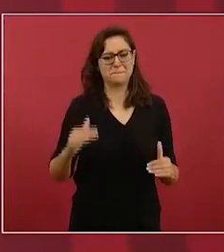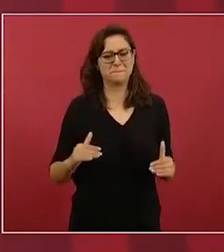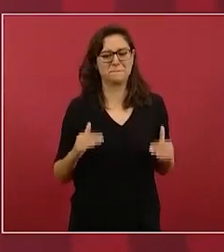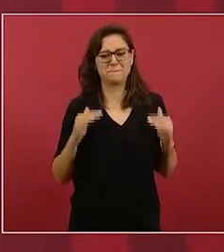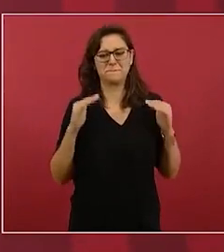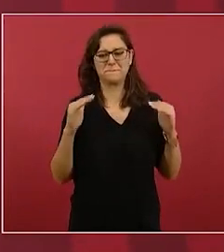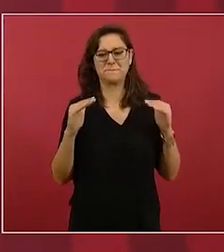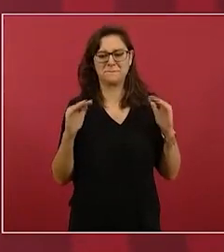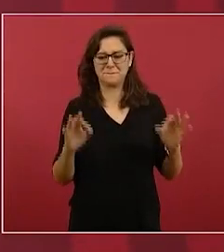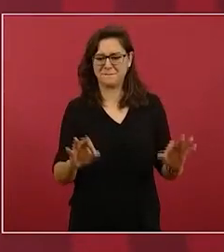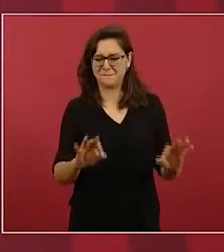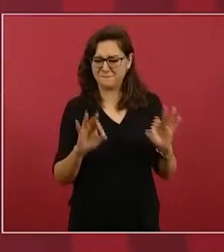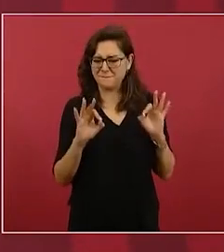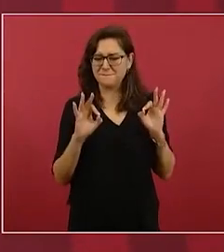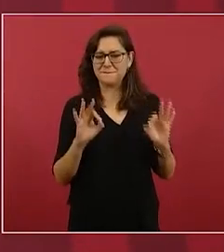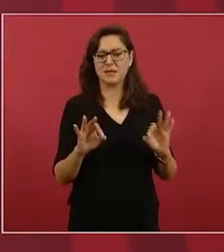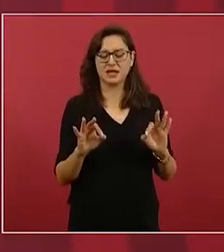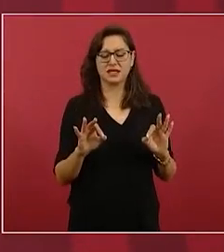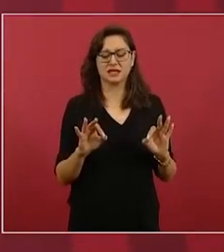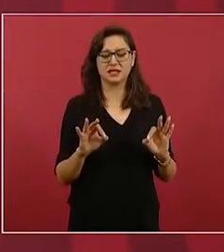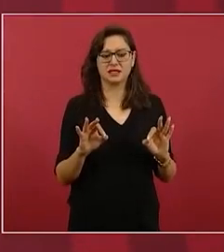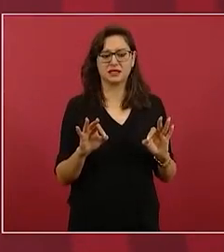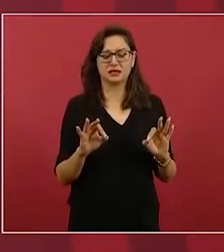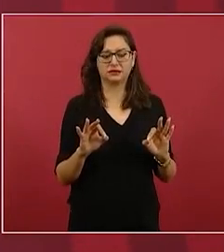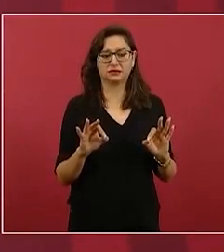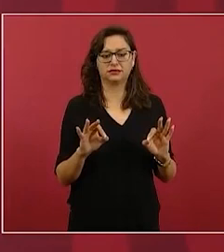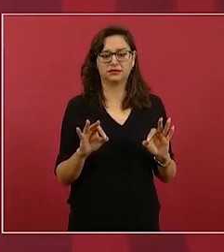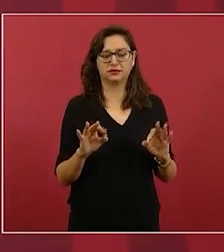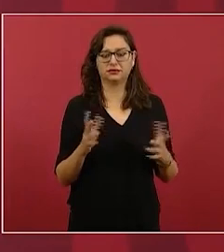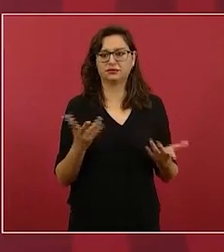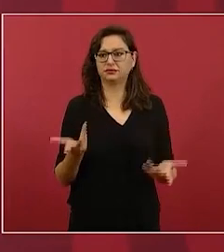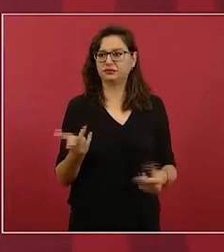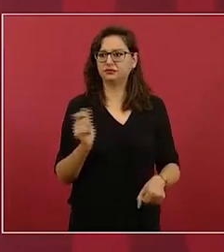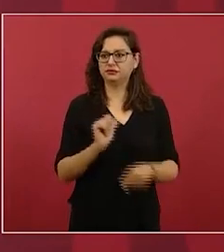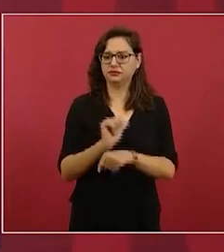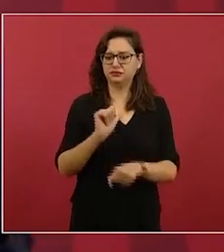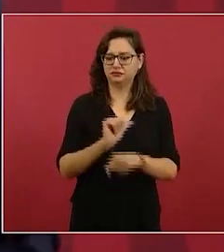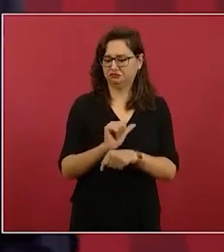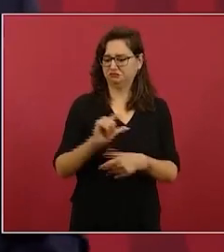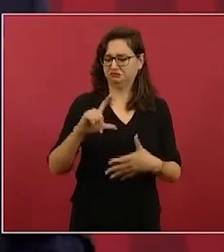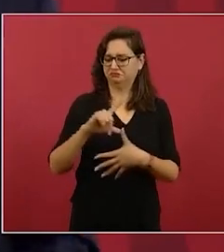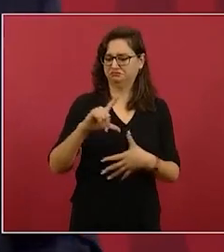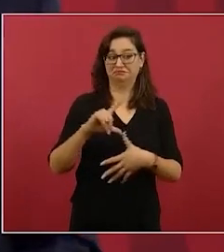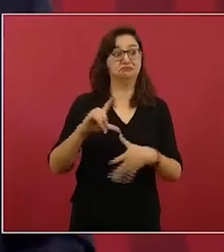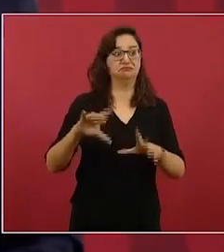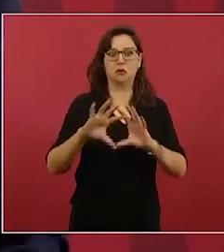no sólo de Argentina de América Latina del mundo